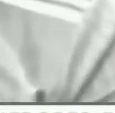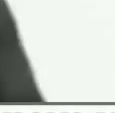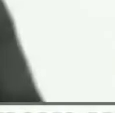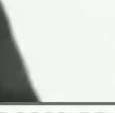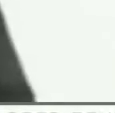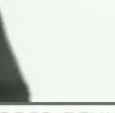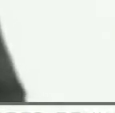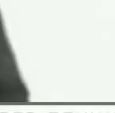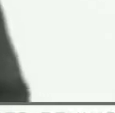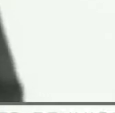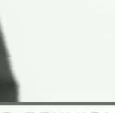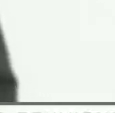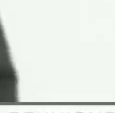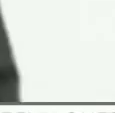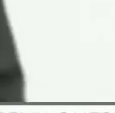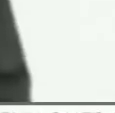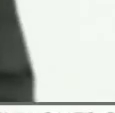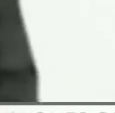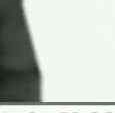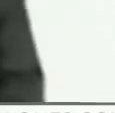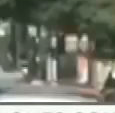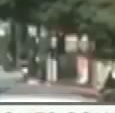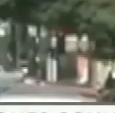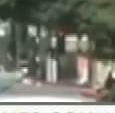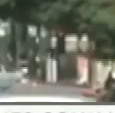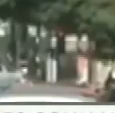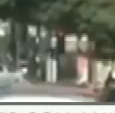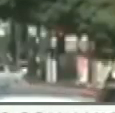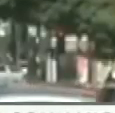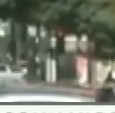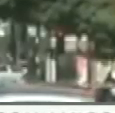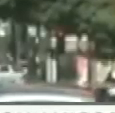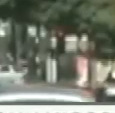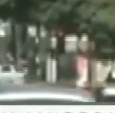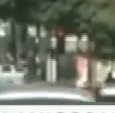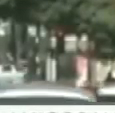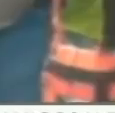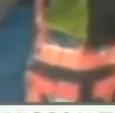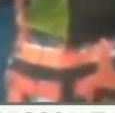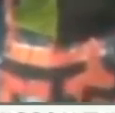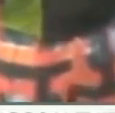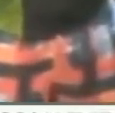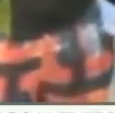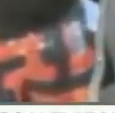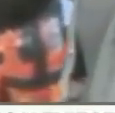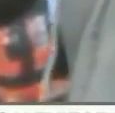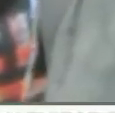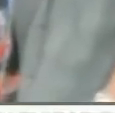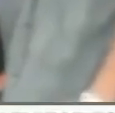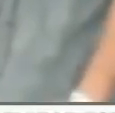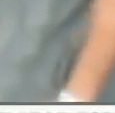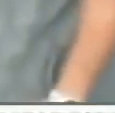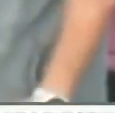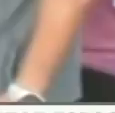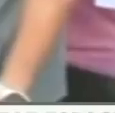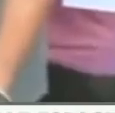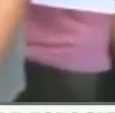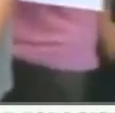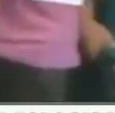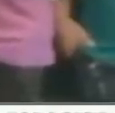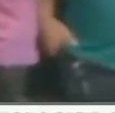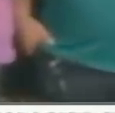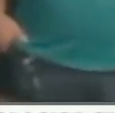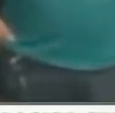Bolsonaro, ha insultado, a gobernadores, alcaldes, y líderes sociales, que le exigen, aplicar la cuarentena, en las